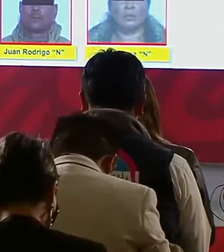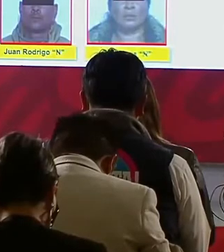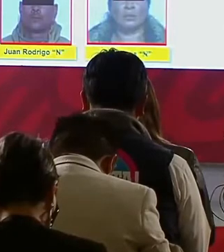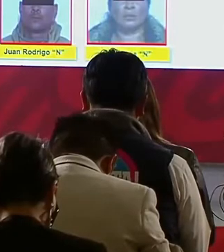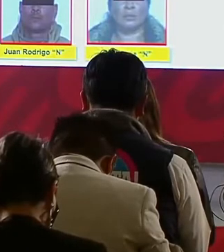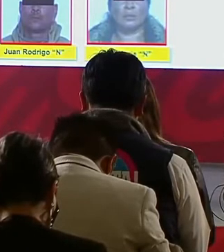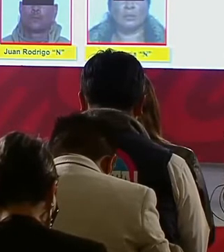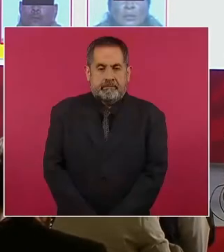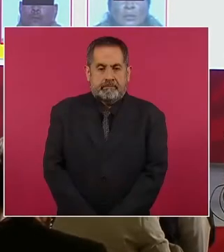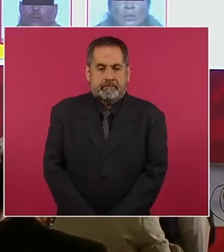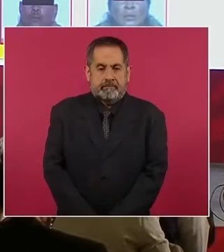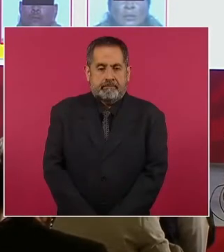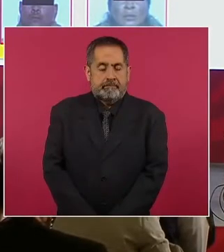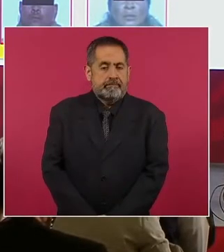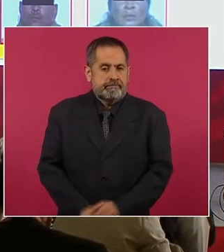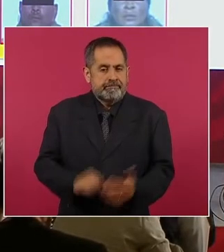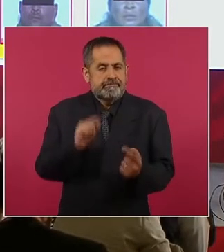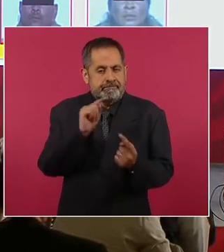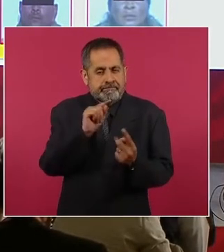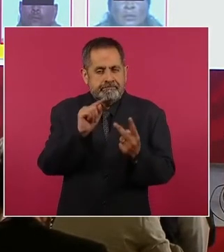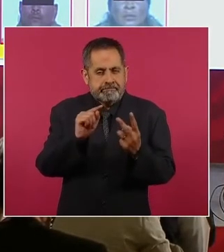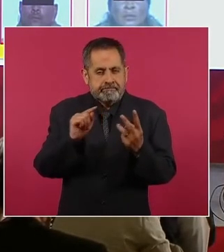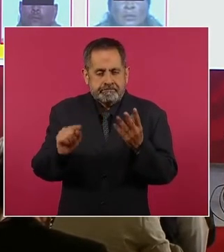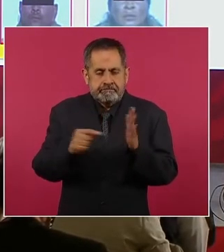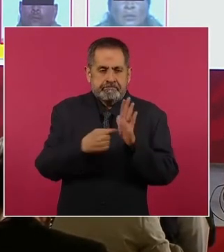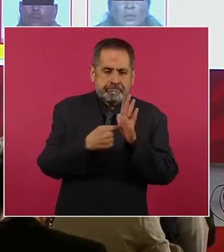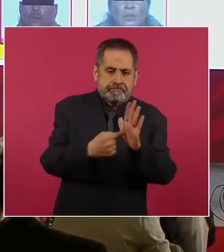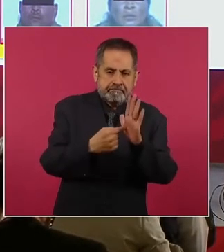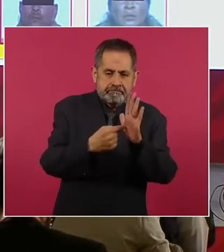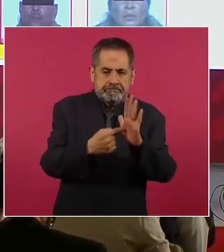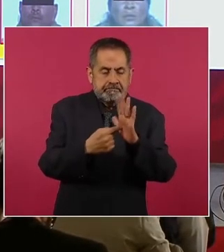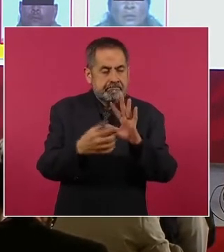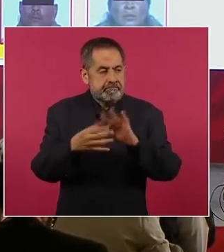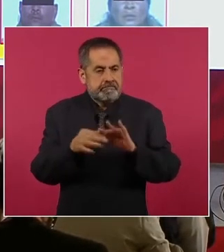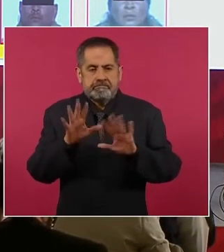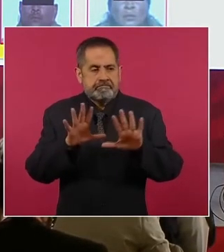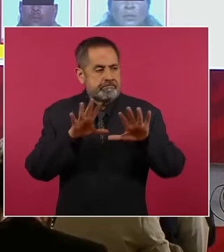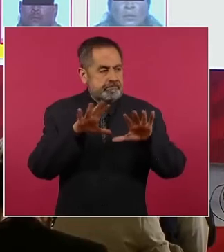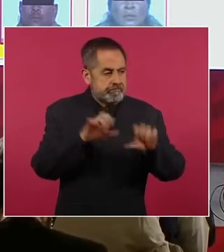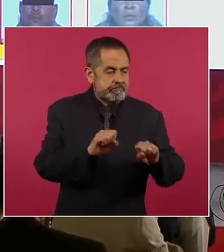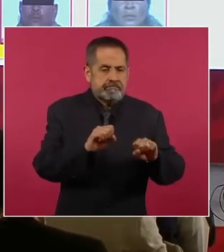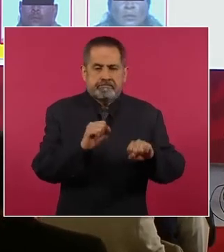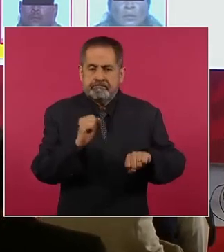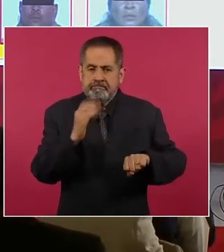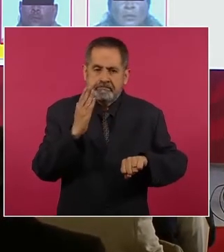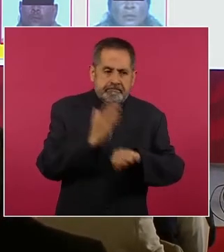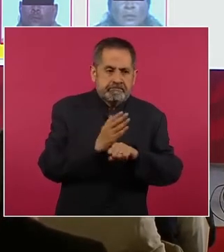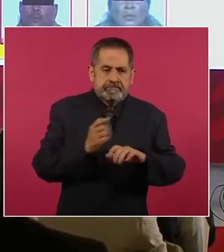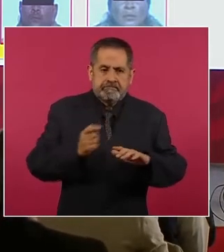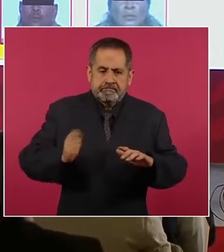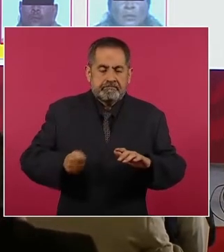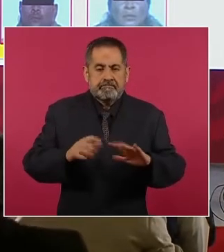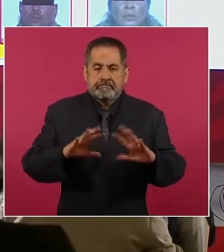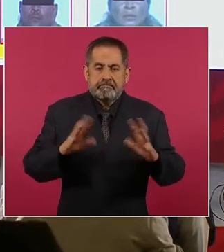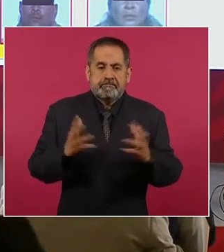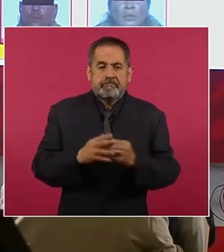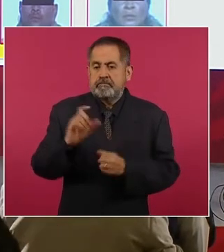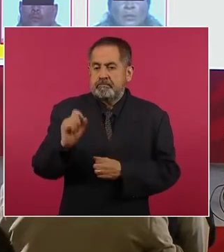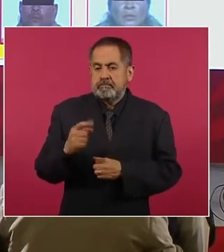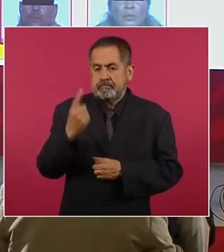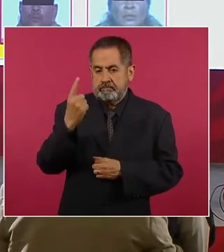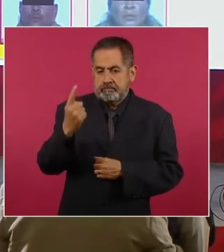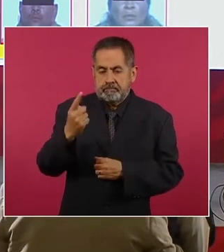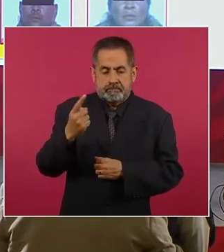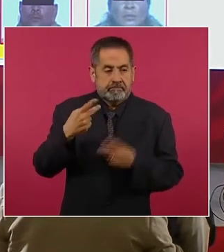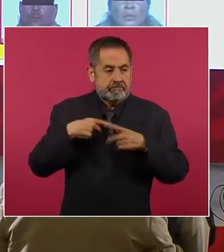con todas las operaciones que estamos dando cuenta, todas las detenciones y sentencias, en estos días 21 detenidos y ocho